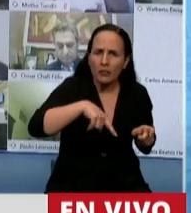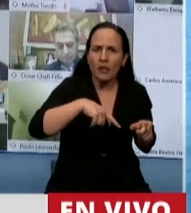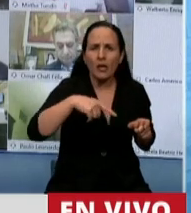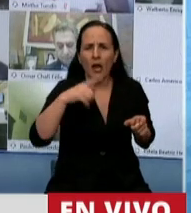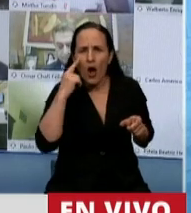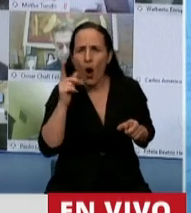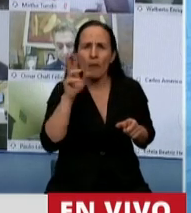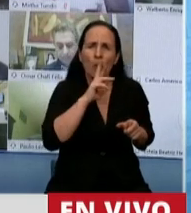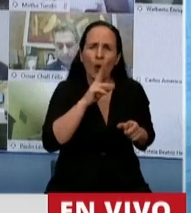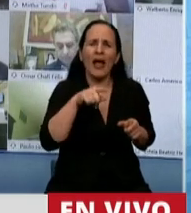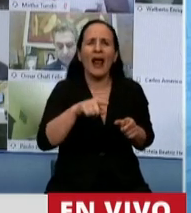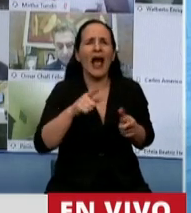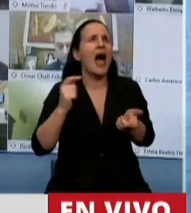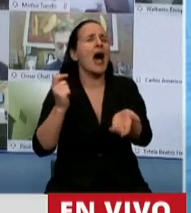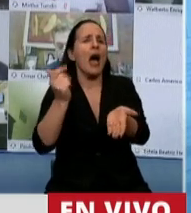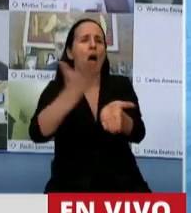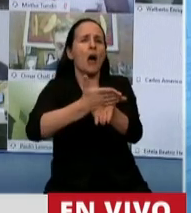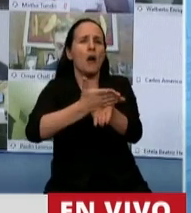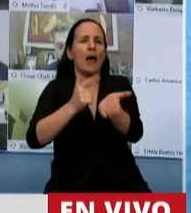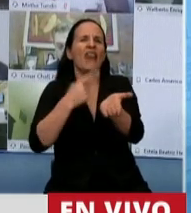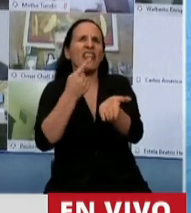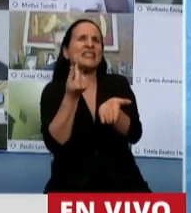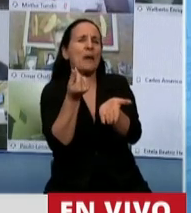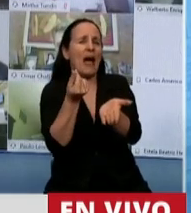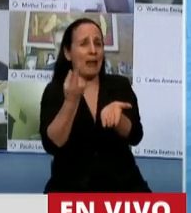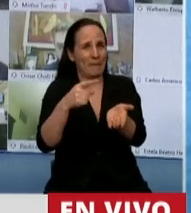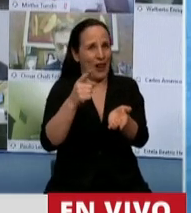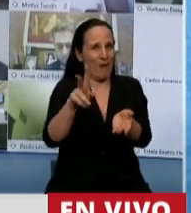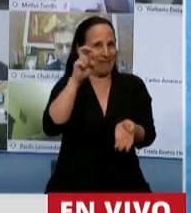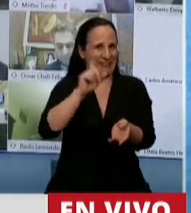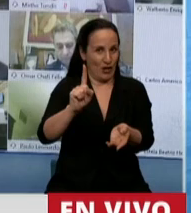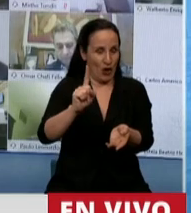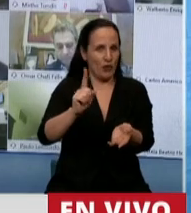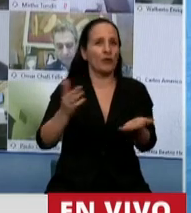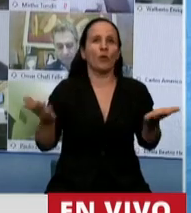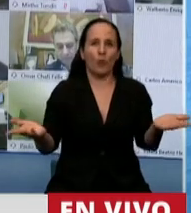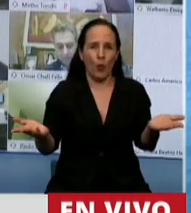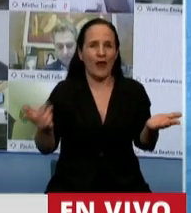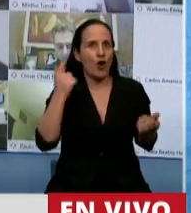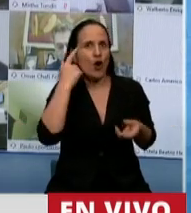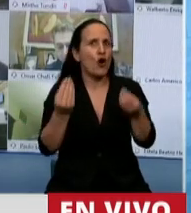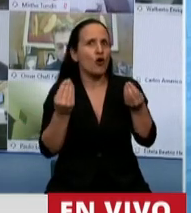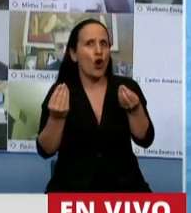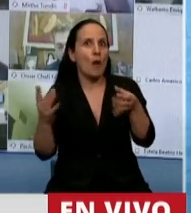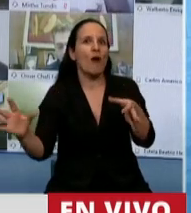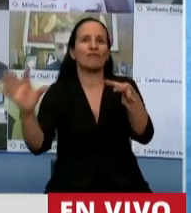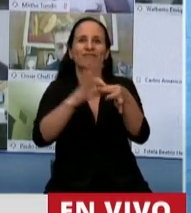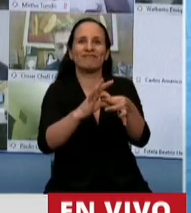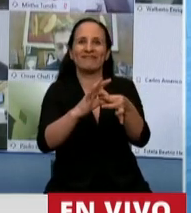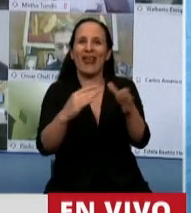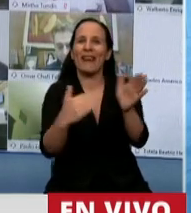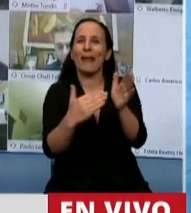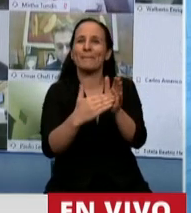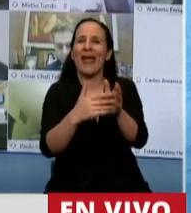multas tengan un valor nominal pero no real, se pone como medida la unidad de pesca que corresponde